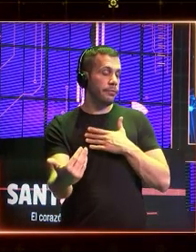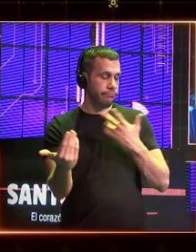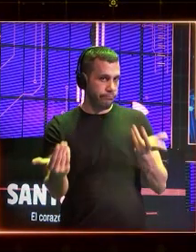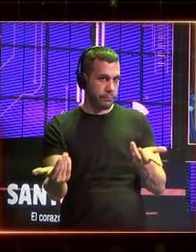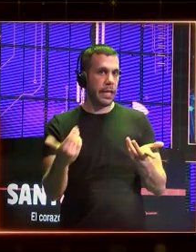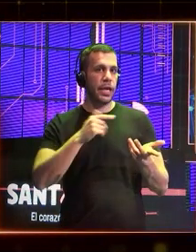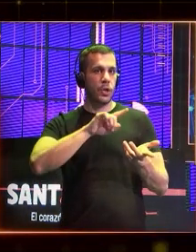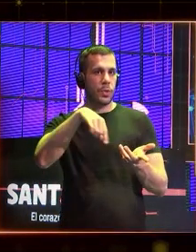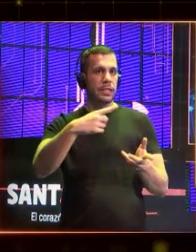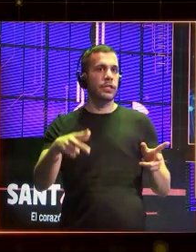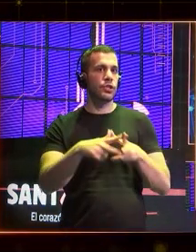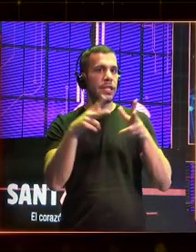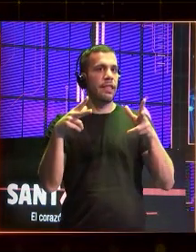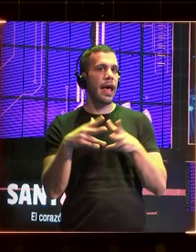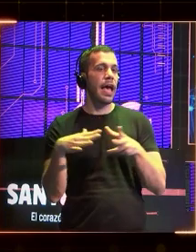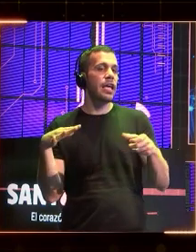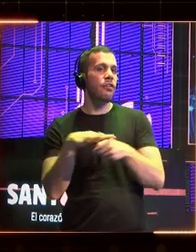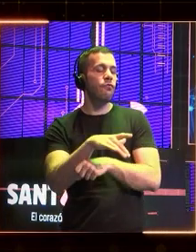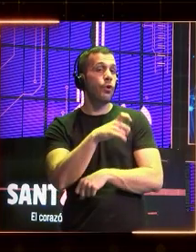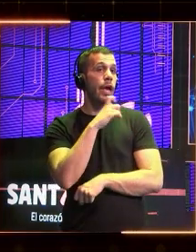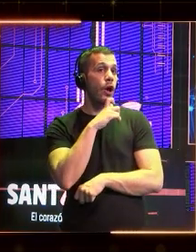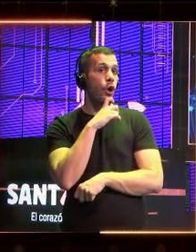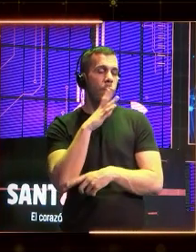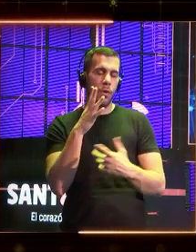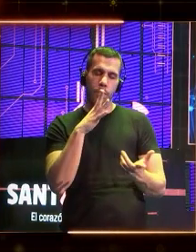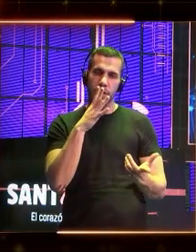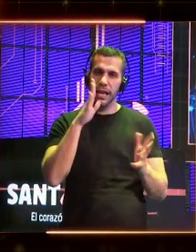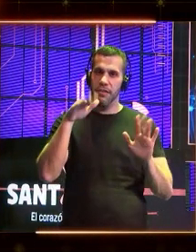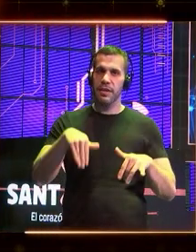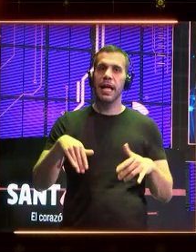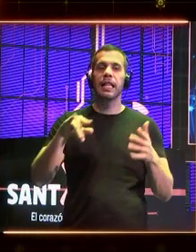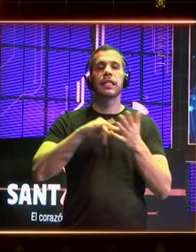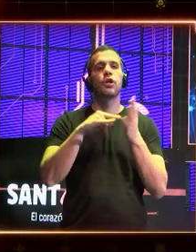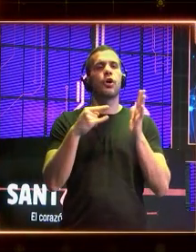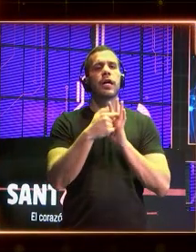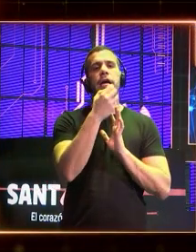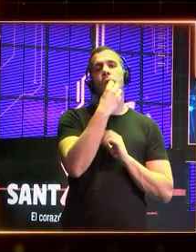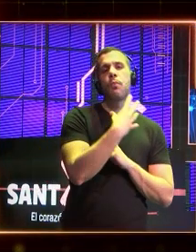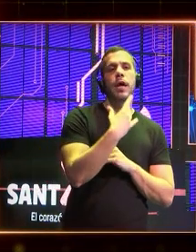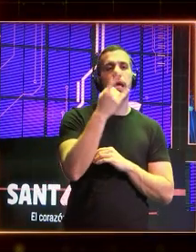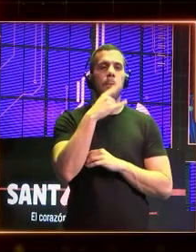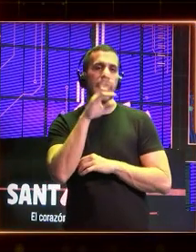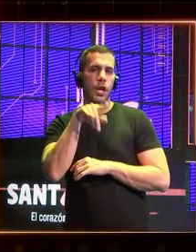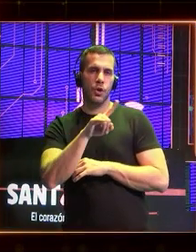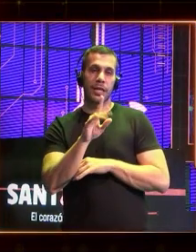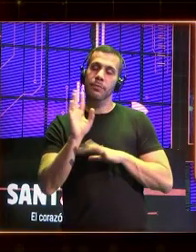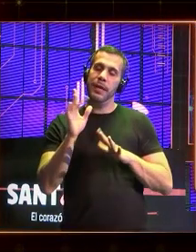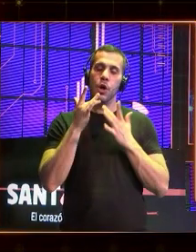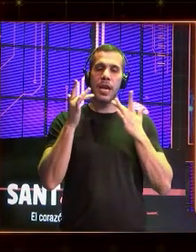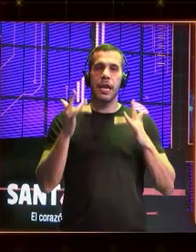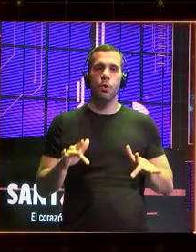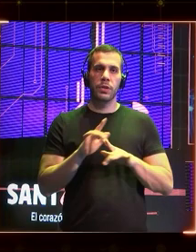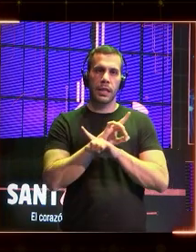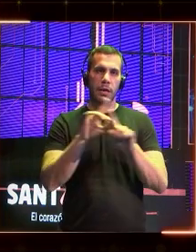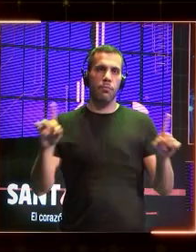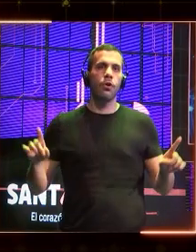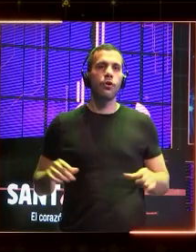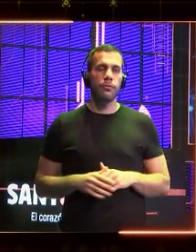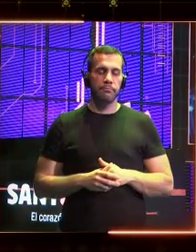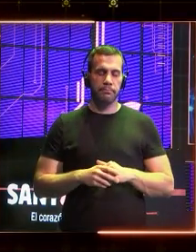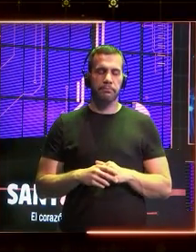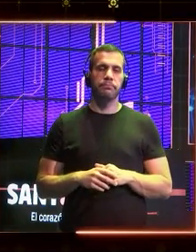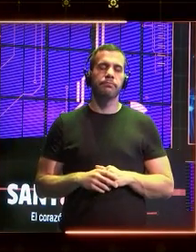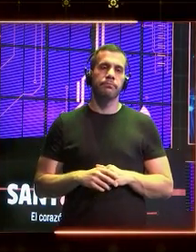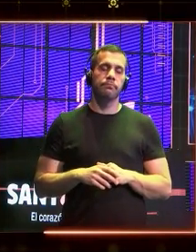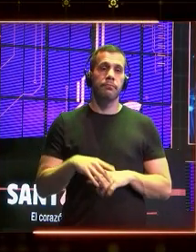nuestra sociedad. Porque, como decía también Mediaset el final, la tecnología nunca es buena o es mala, pero tampoco es neutra. Y lo decía Marta. La tecnología no es neutra,